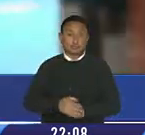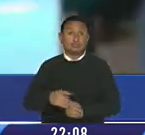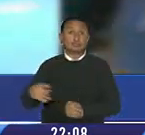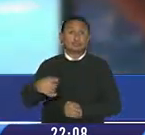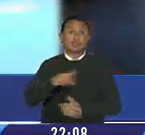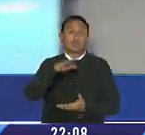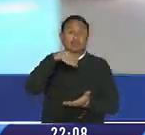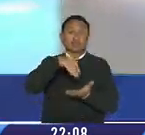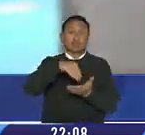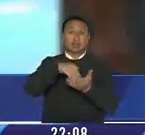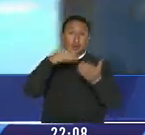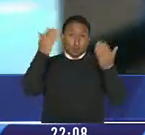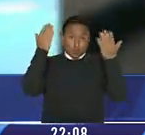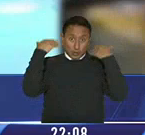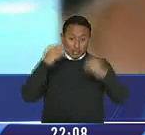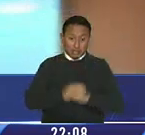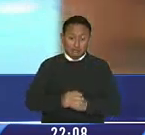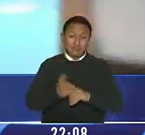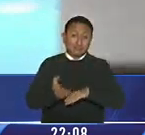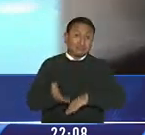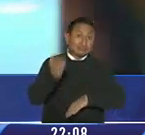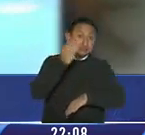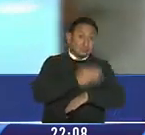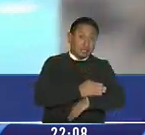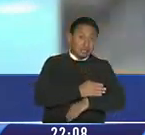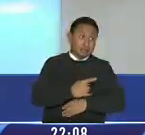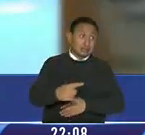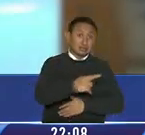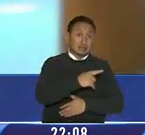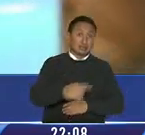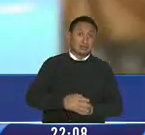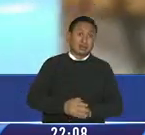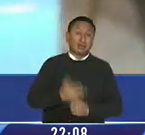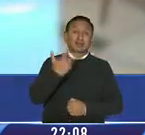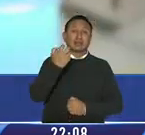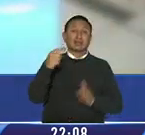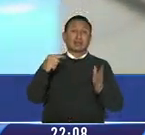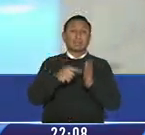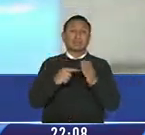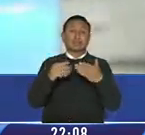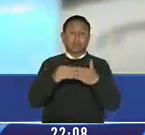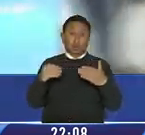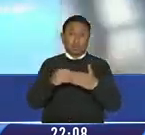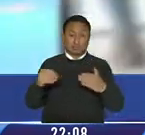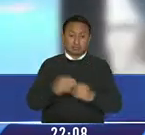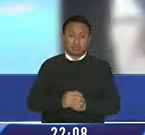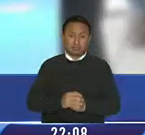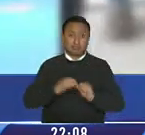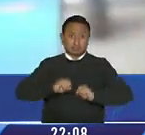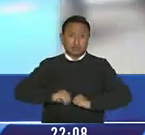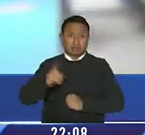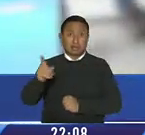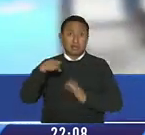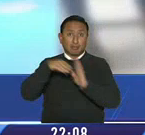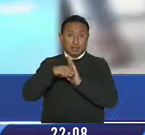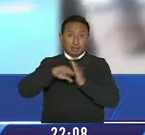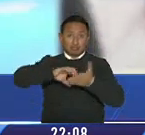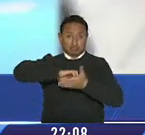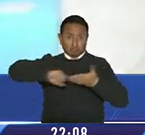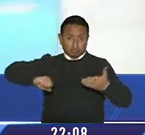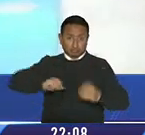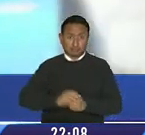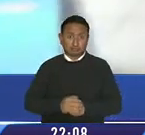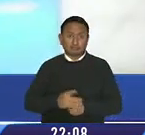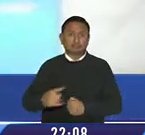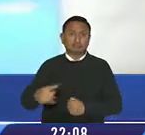esto en el centro de Guayaquil. Minutos antes le habían sustraído 13 mil dólares luego de hacer el retiro en Ventanilla. La